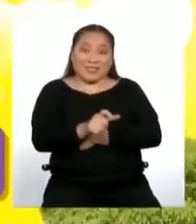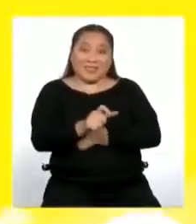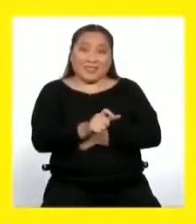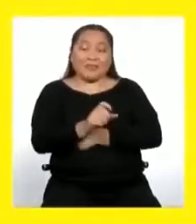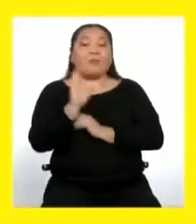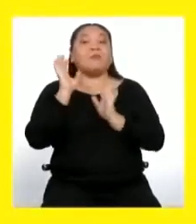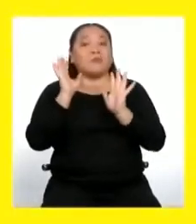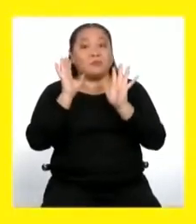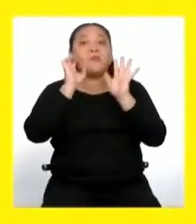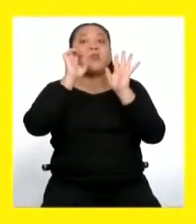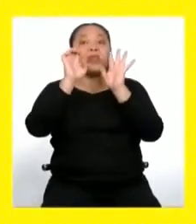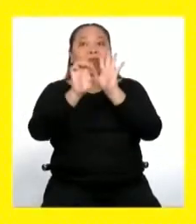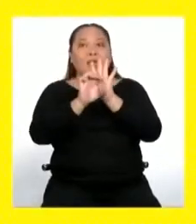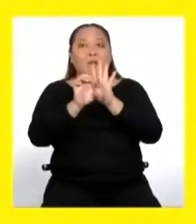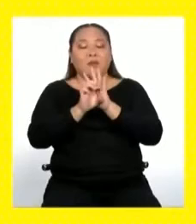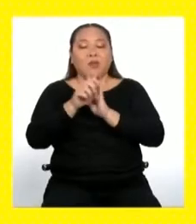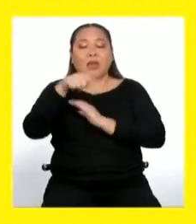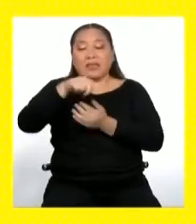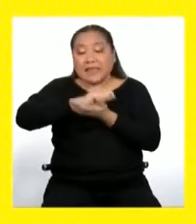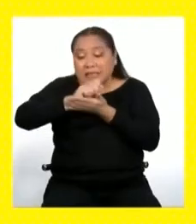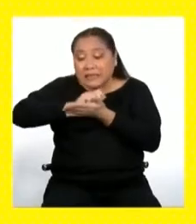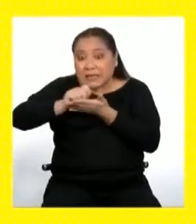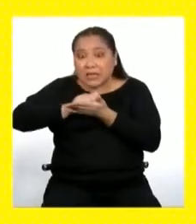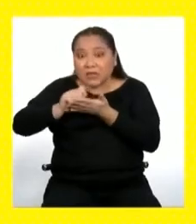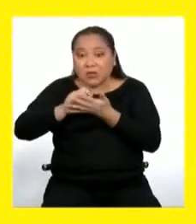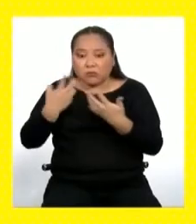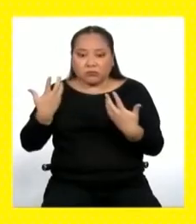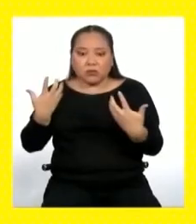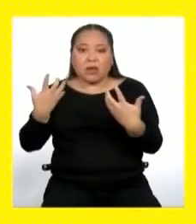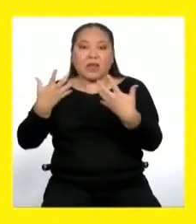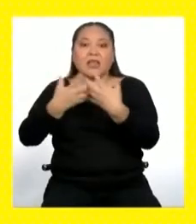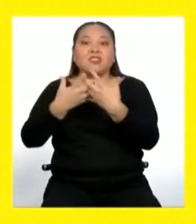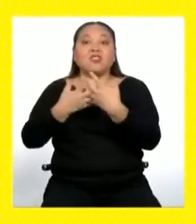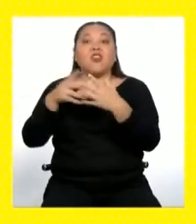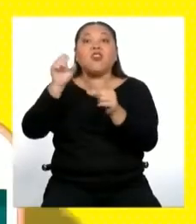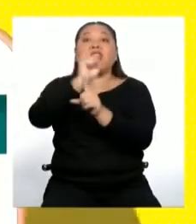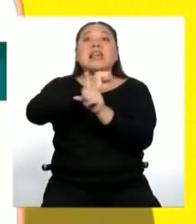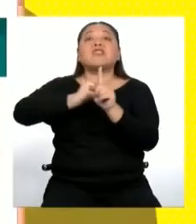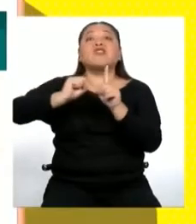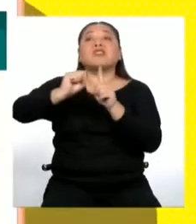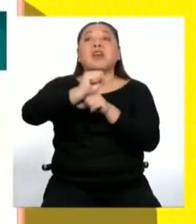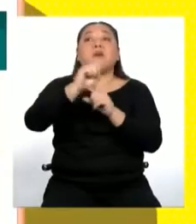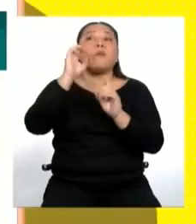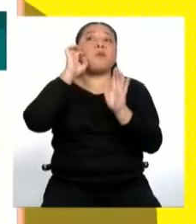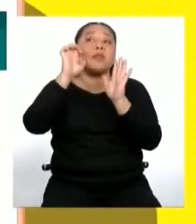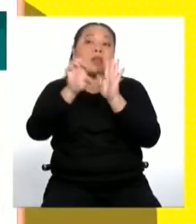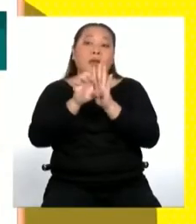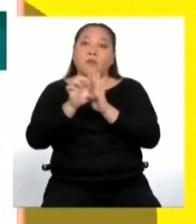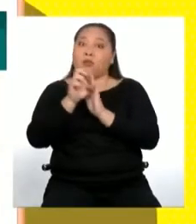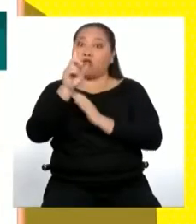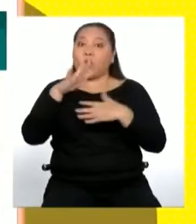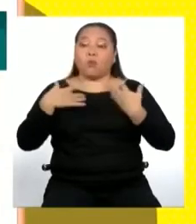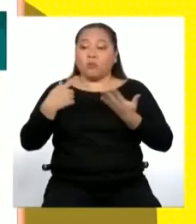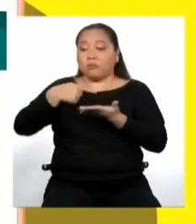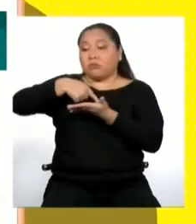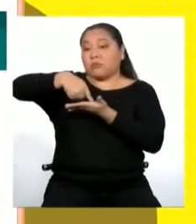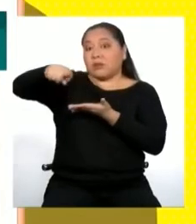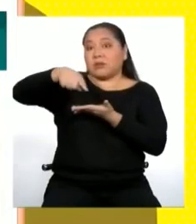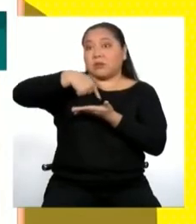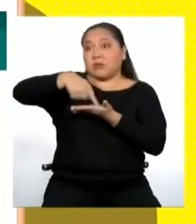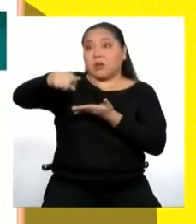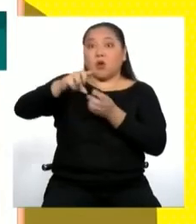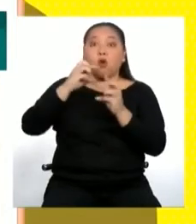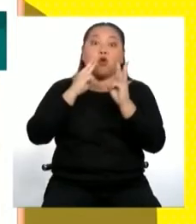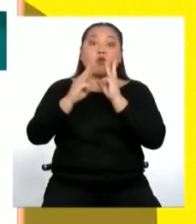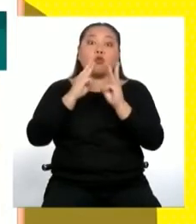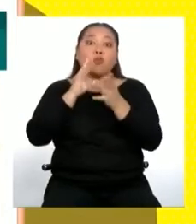Es decir, el texto establece una relación con el medio social. Por ejemplo, no es lo mismo enviar un mensaje dentro de un grupo